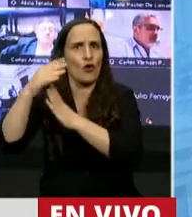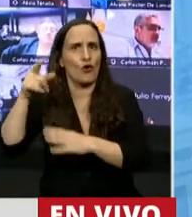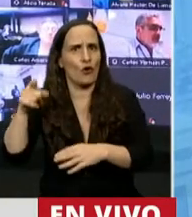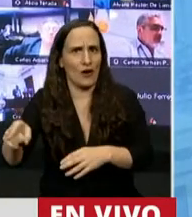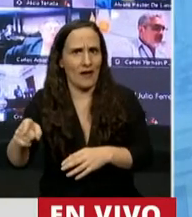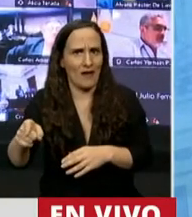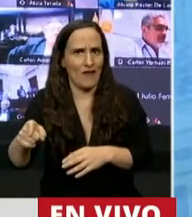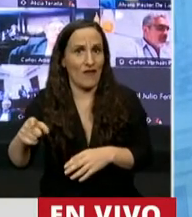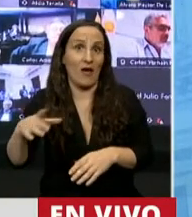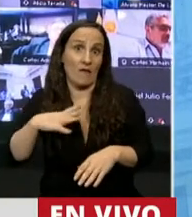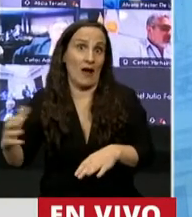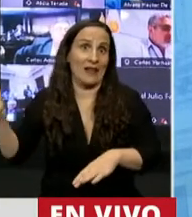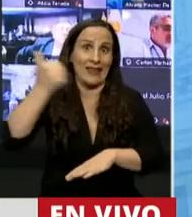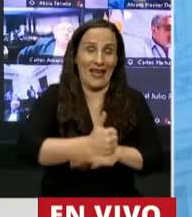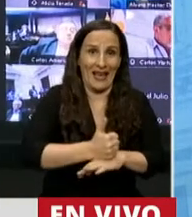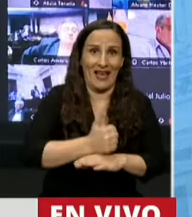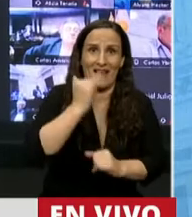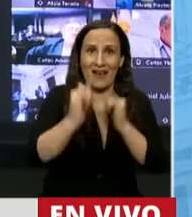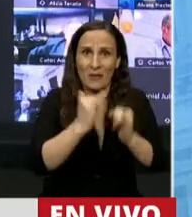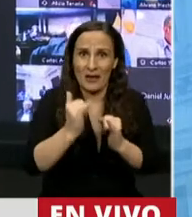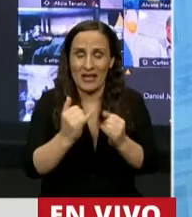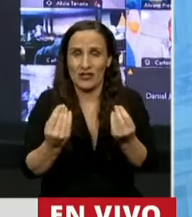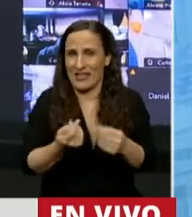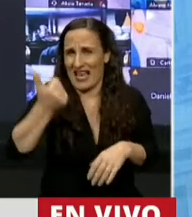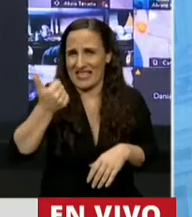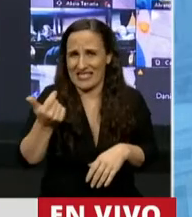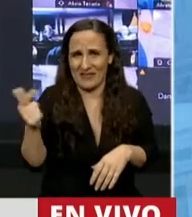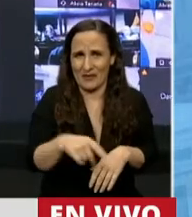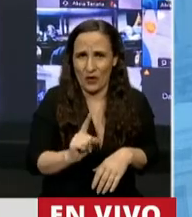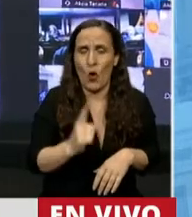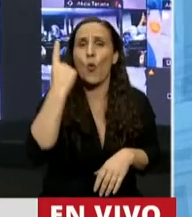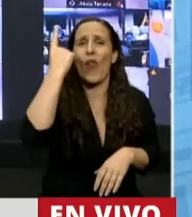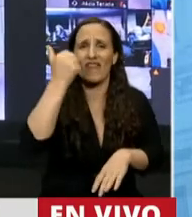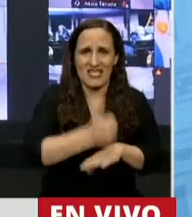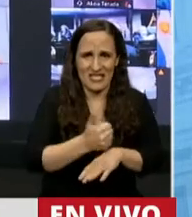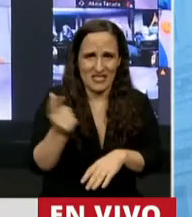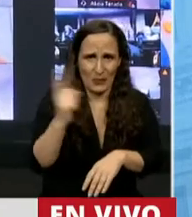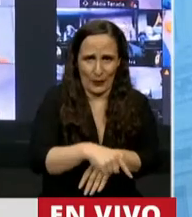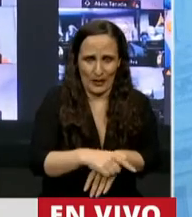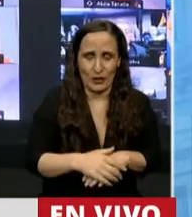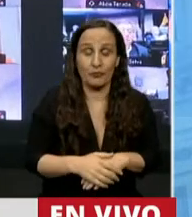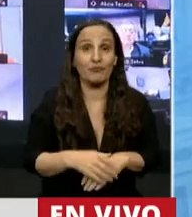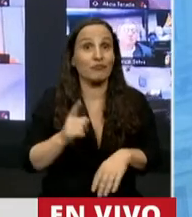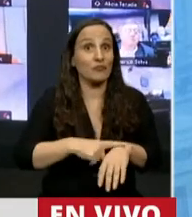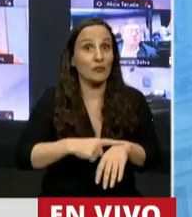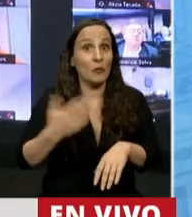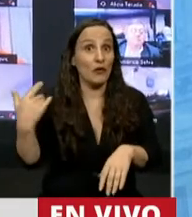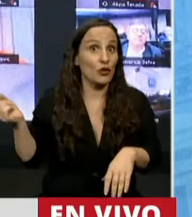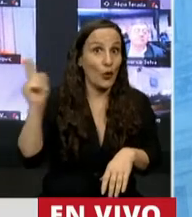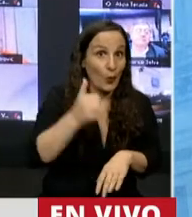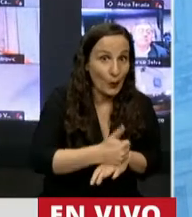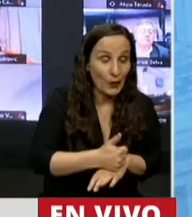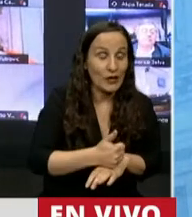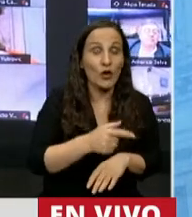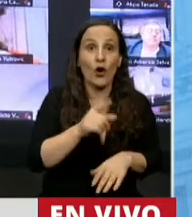dije, no ha venido a rendir cuentas casi en ninguna oportunidad, solamente en una. Y en esa oportunidad le fue preguntado